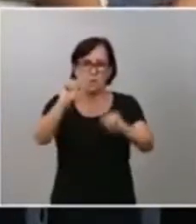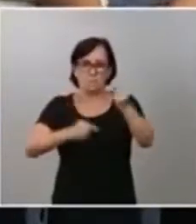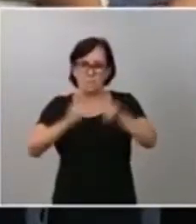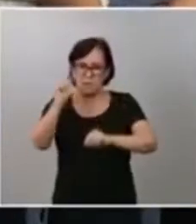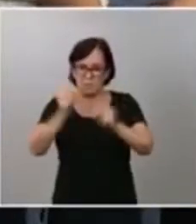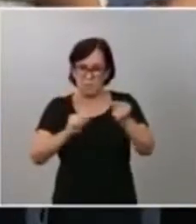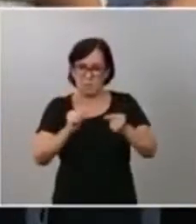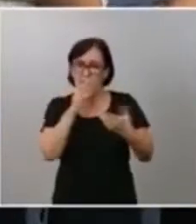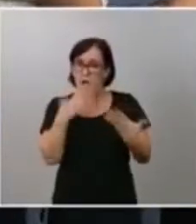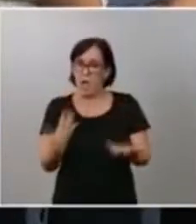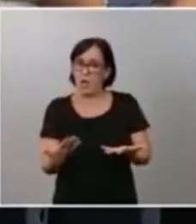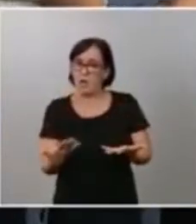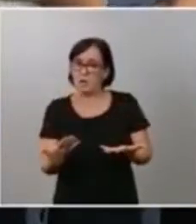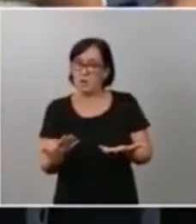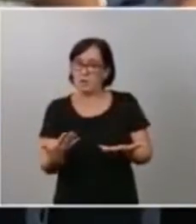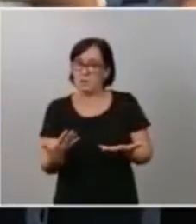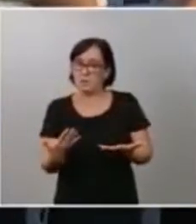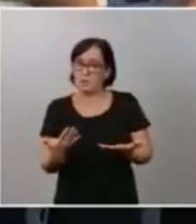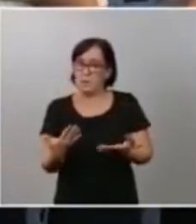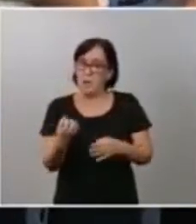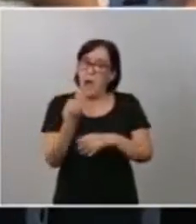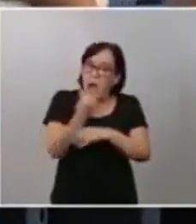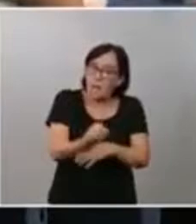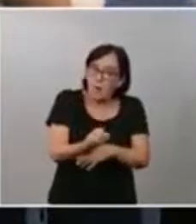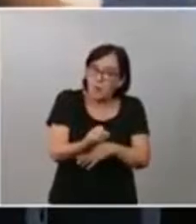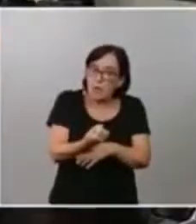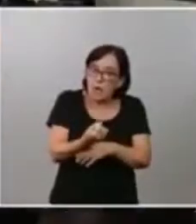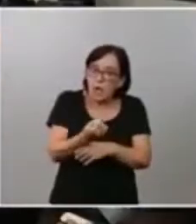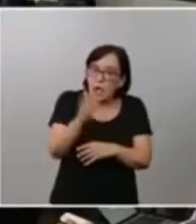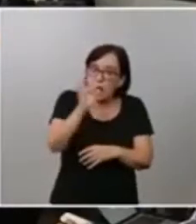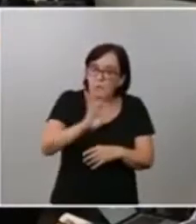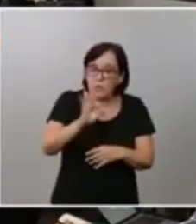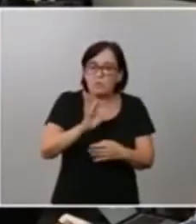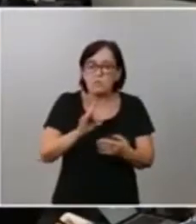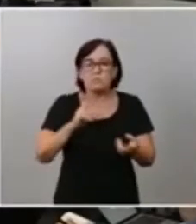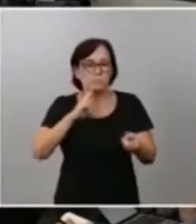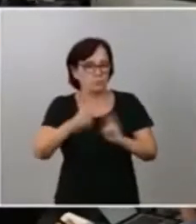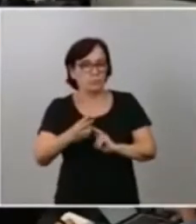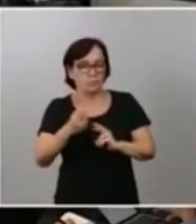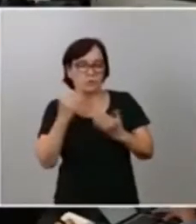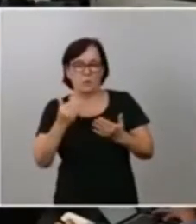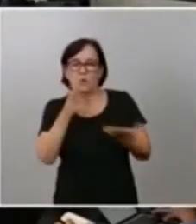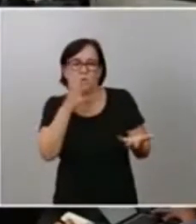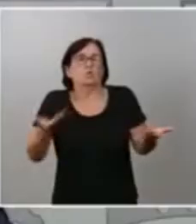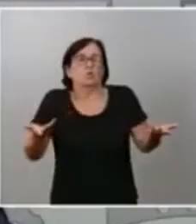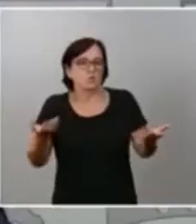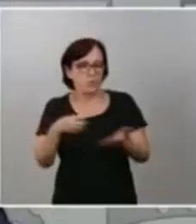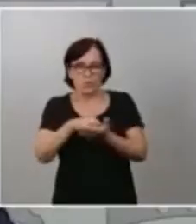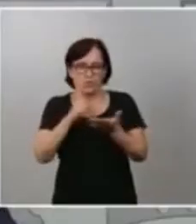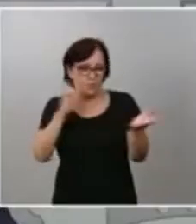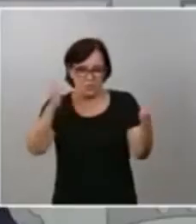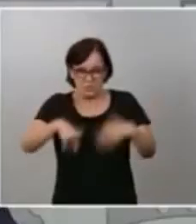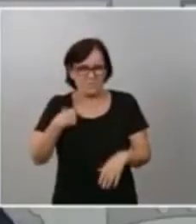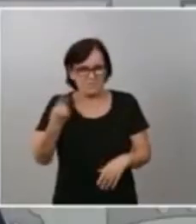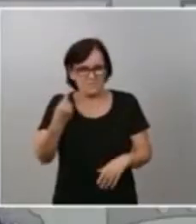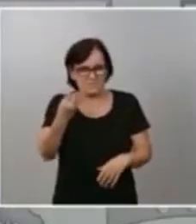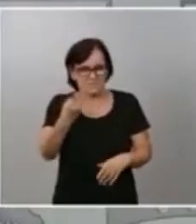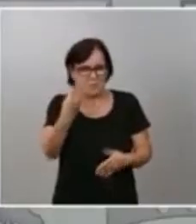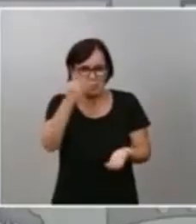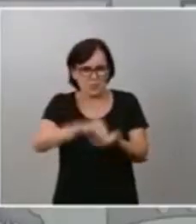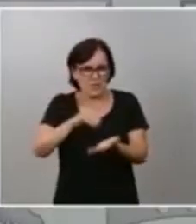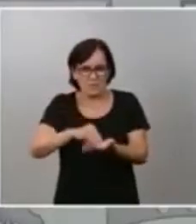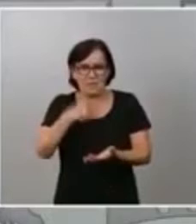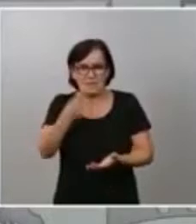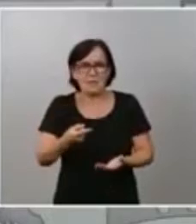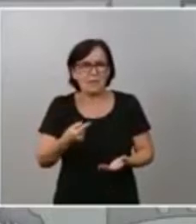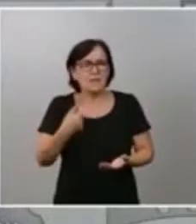mismo arrimando el hombro? Gracias. Sin duda alguna. De hecho, vamos, lo he dicho en muchísimas ocasiones, estoy